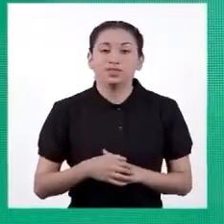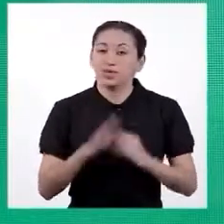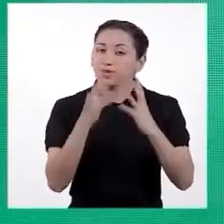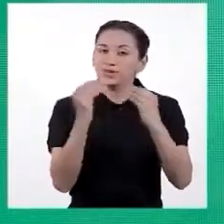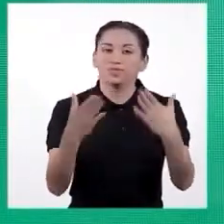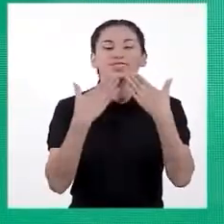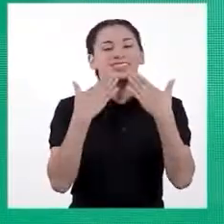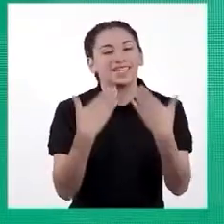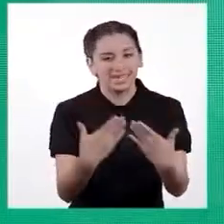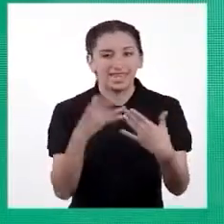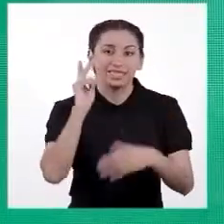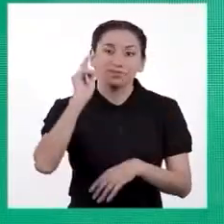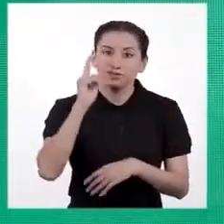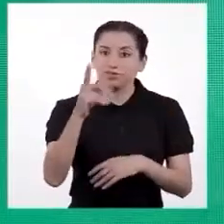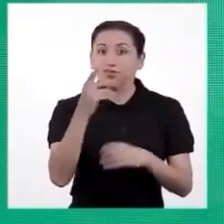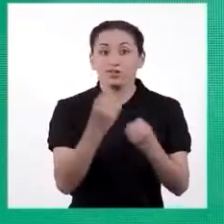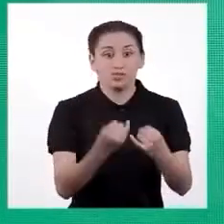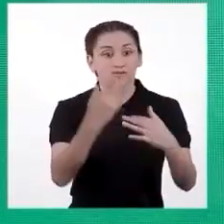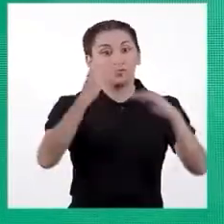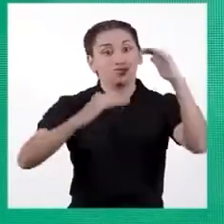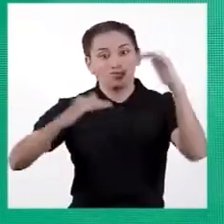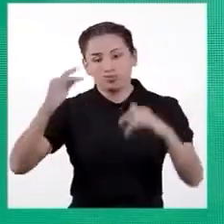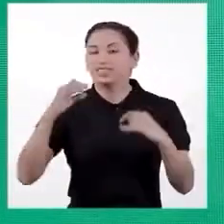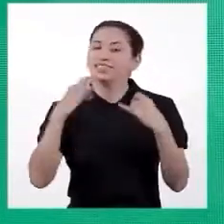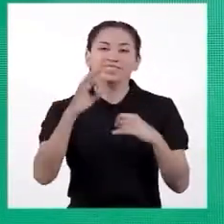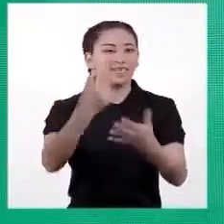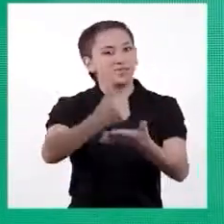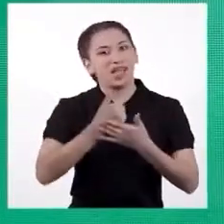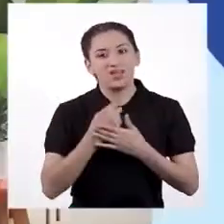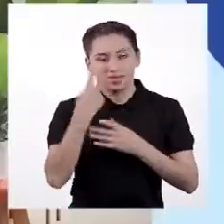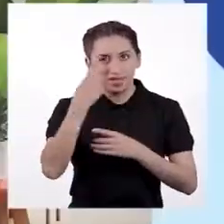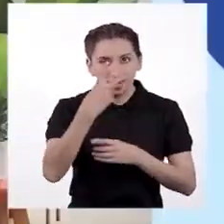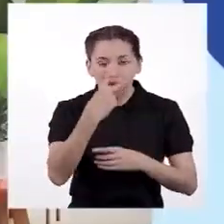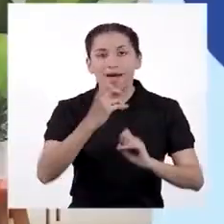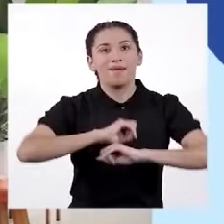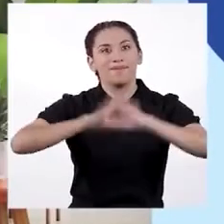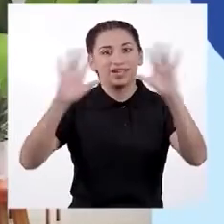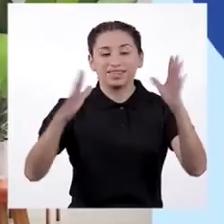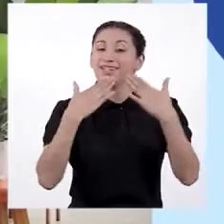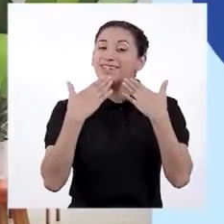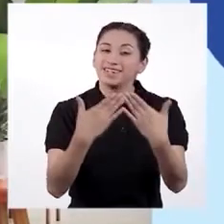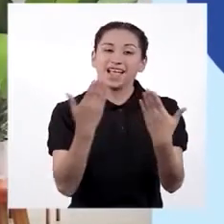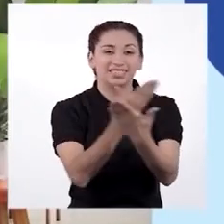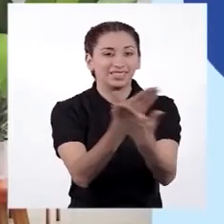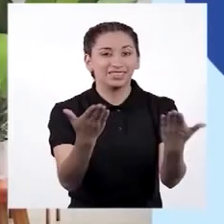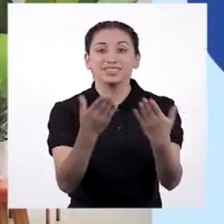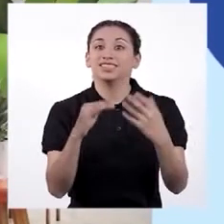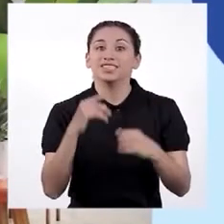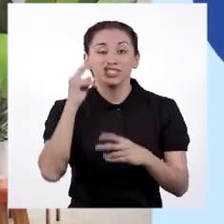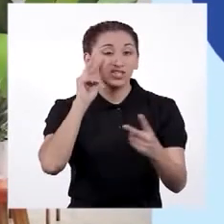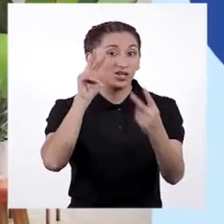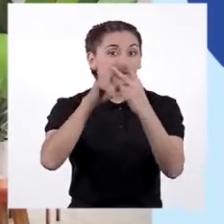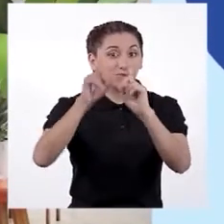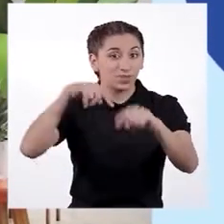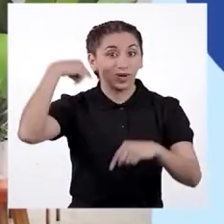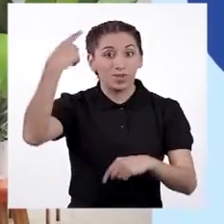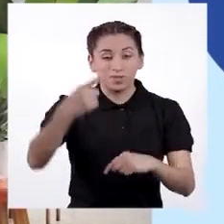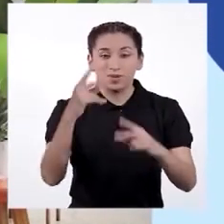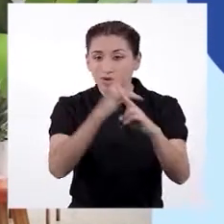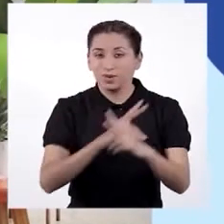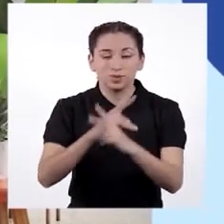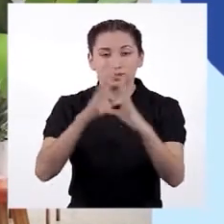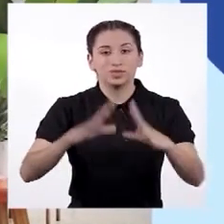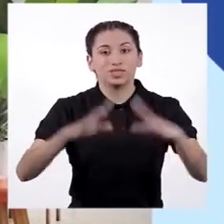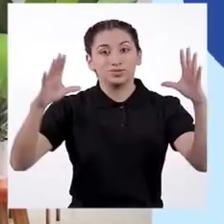gracias, profesora. Las cifras siempre nos ayudan a aclarar el panorama. Gracias, chicas y chicos, por este día. Nos vemos la próxima.